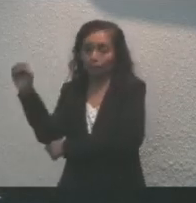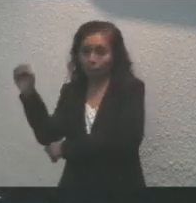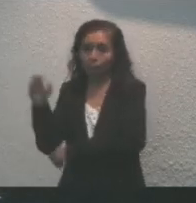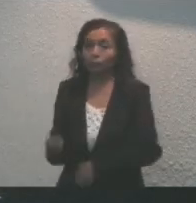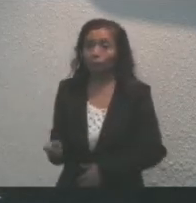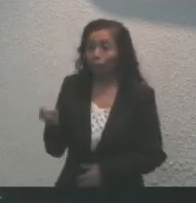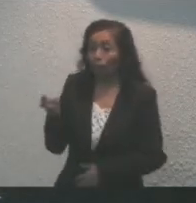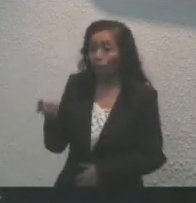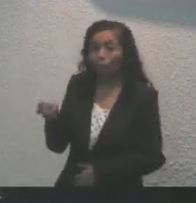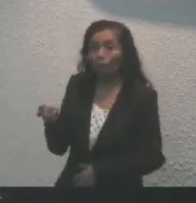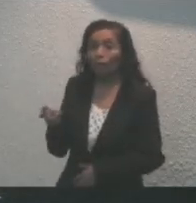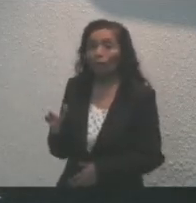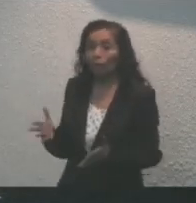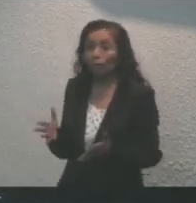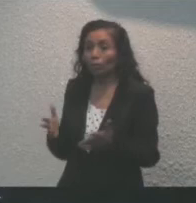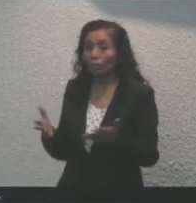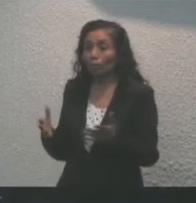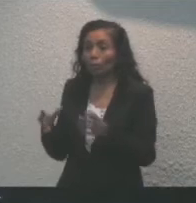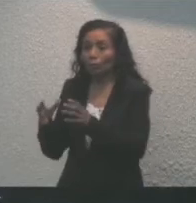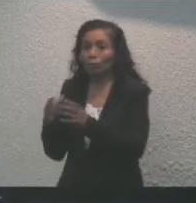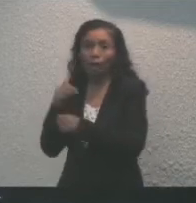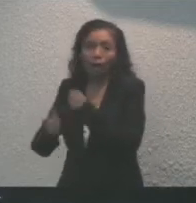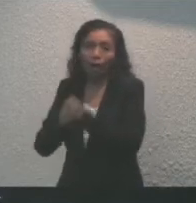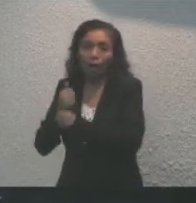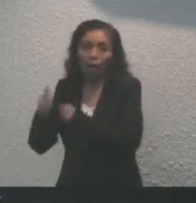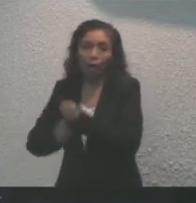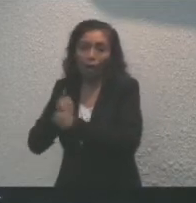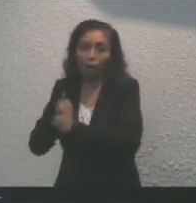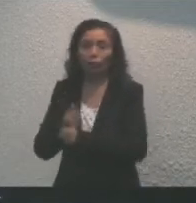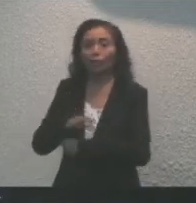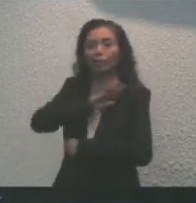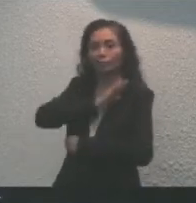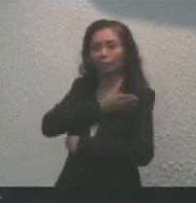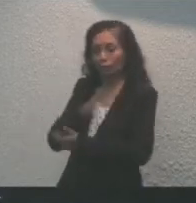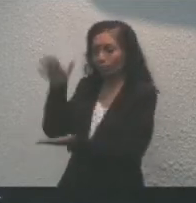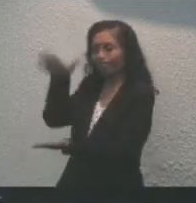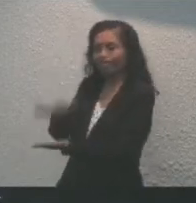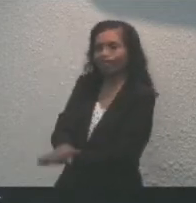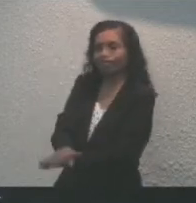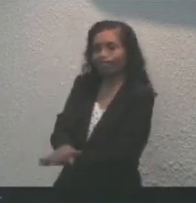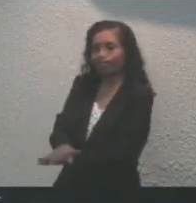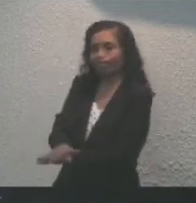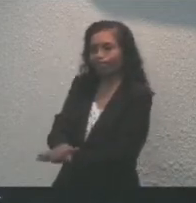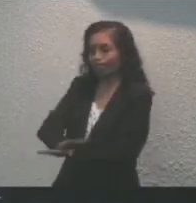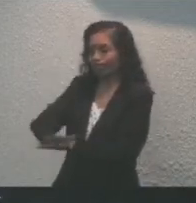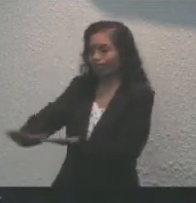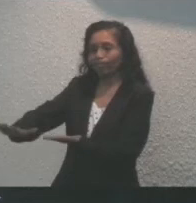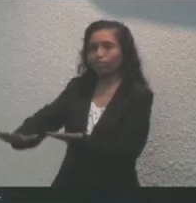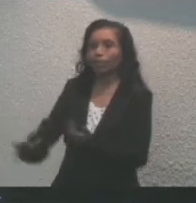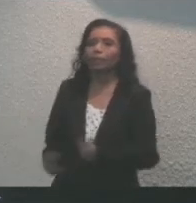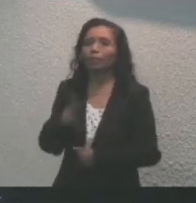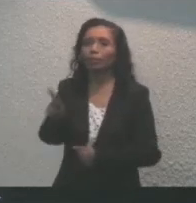región de refugio a través de los siglos de dominio español denominado despoblado de Bacalar.